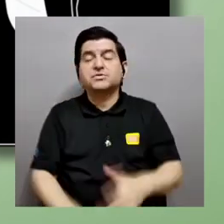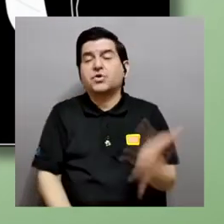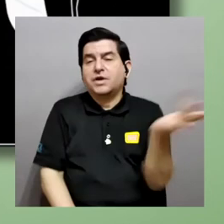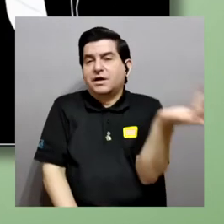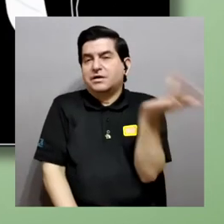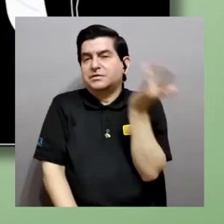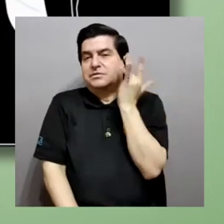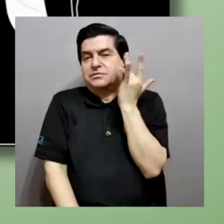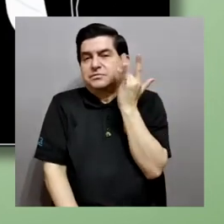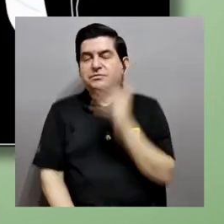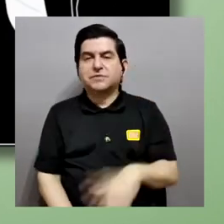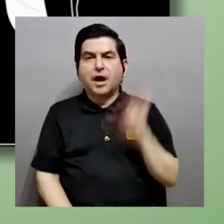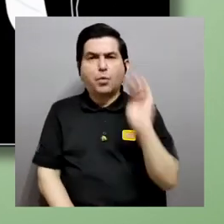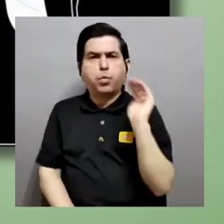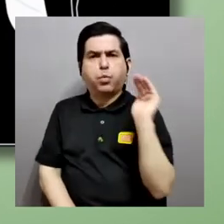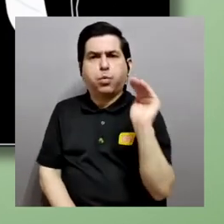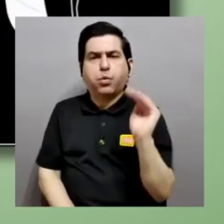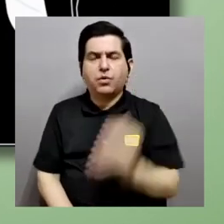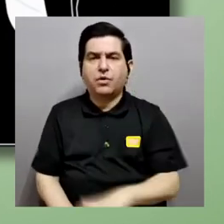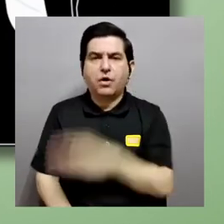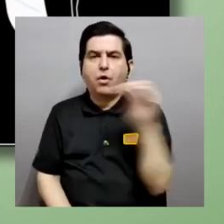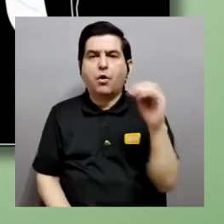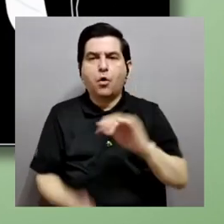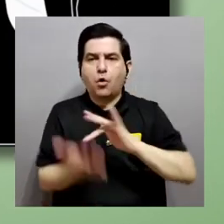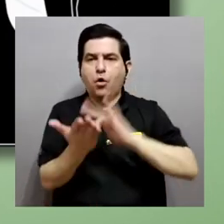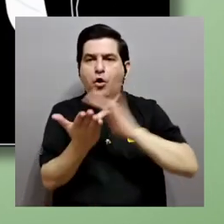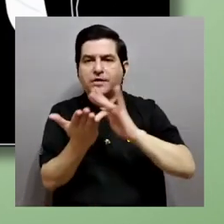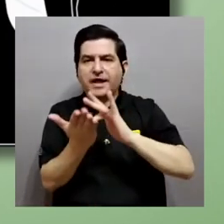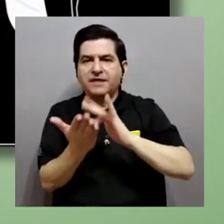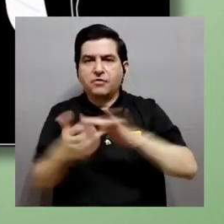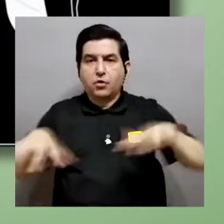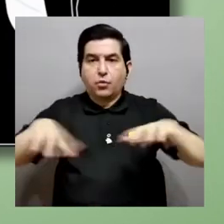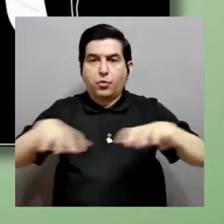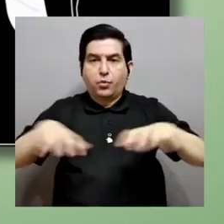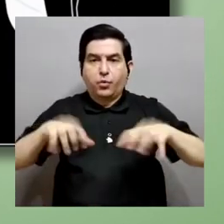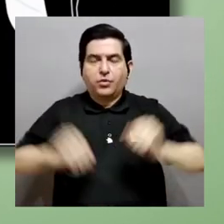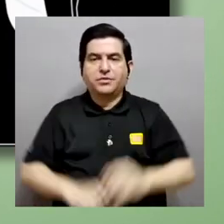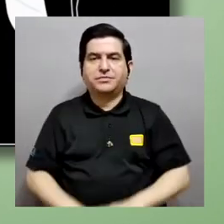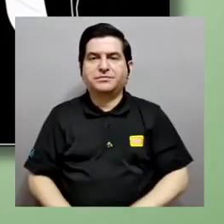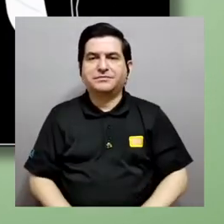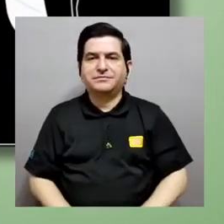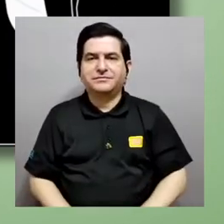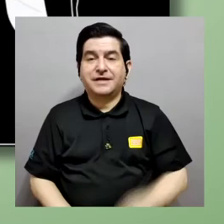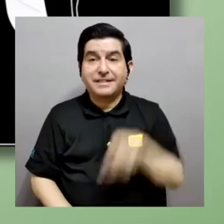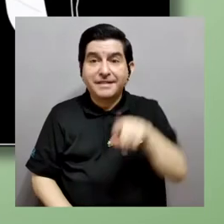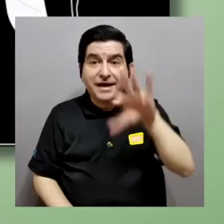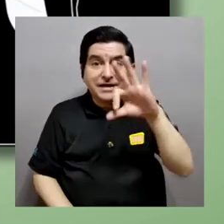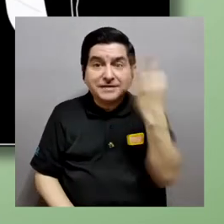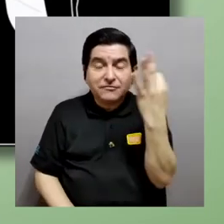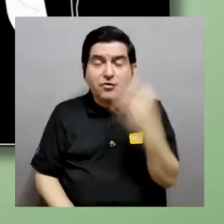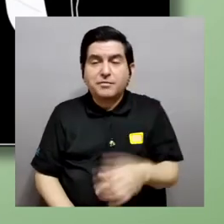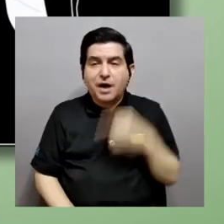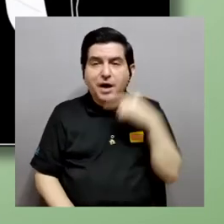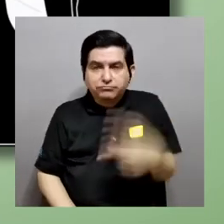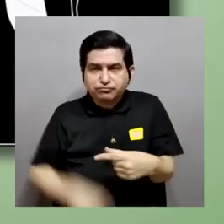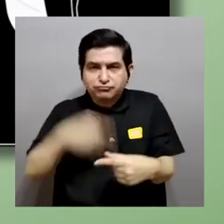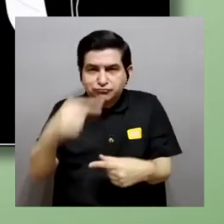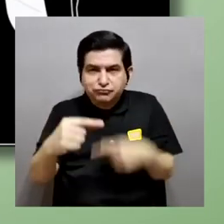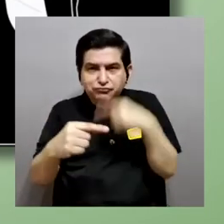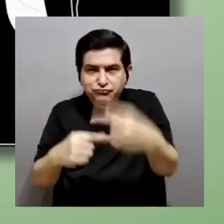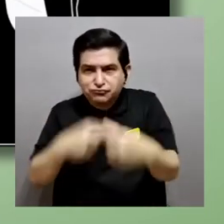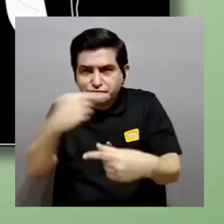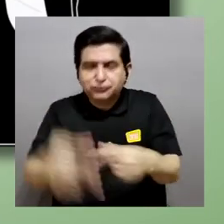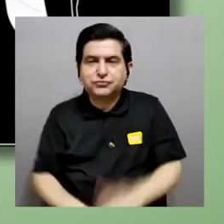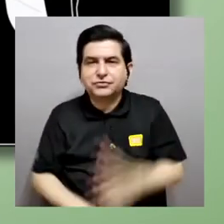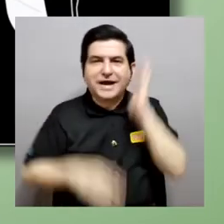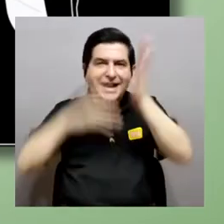personas se van a tocar la cara les podemos dar una notificación o el teléfono puede vibrar y así poco a poco podemos ir